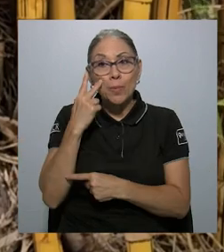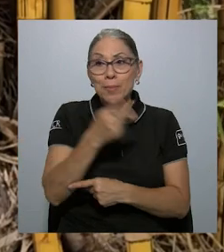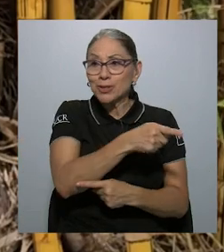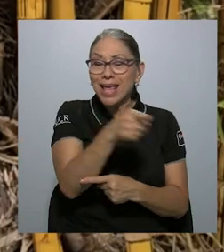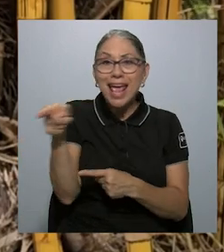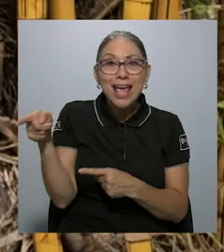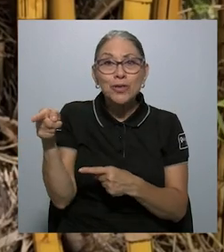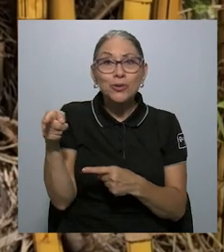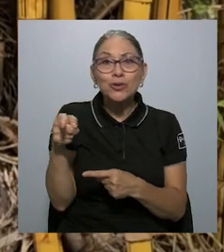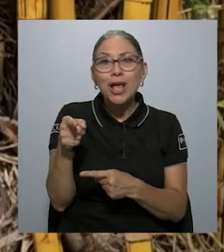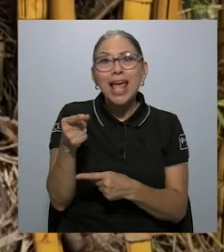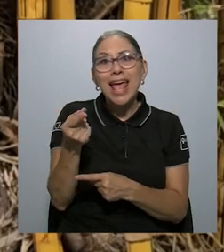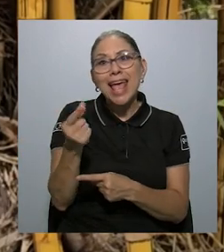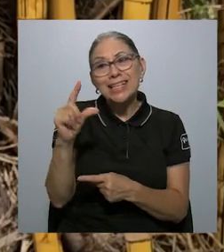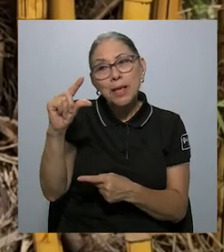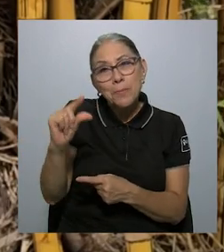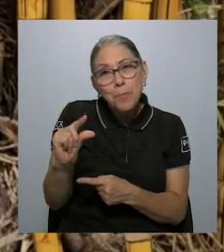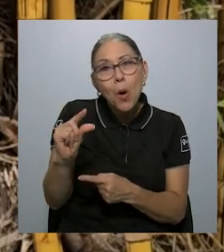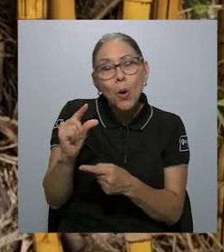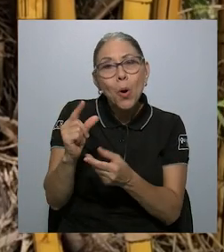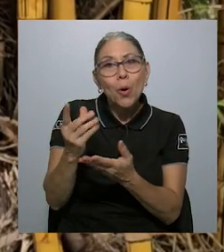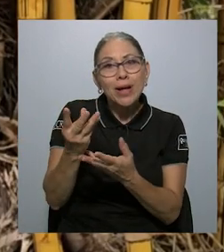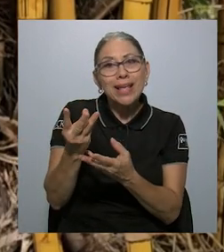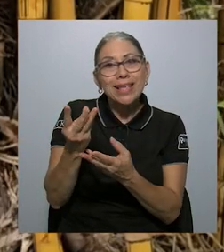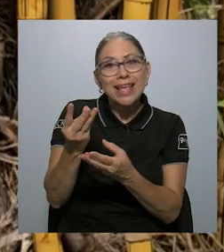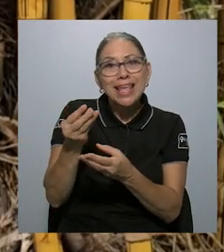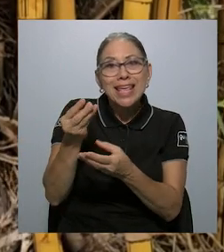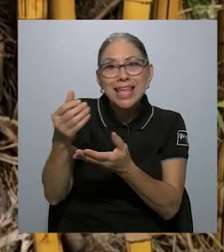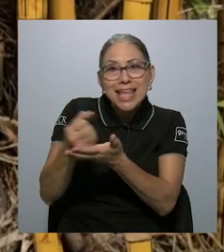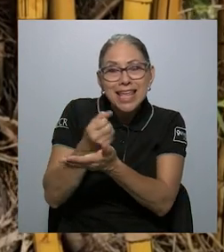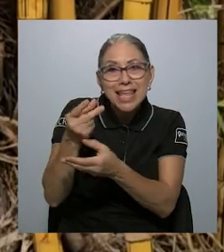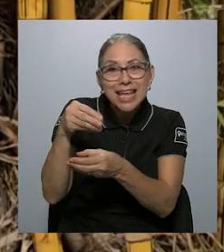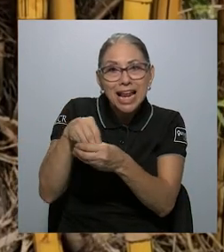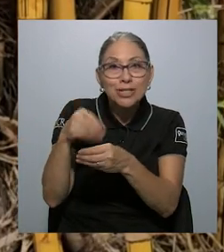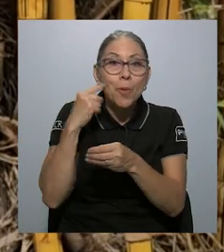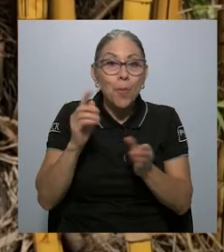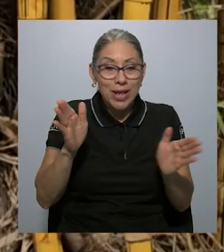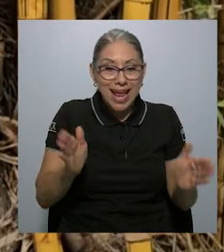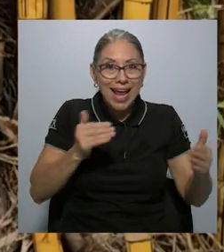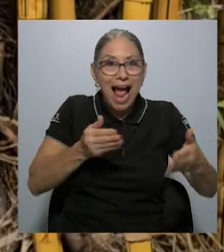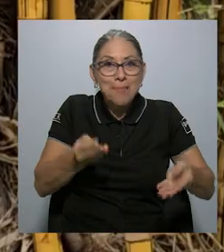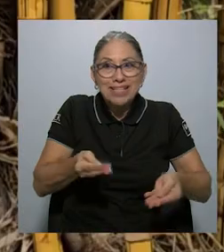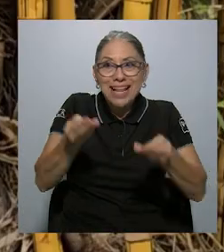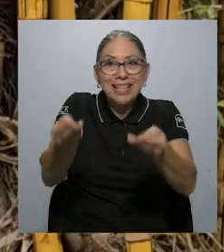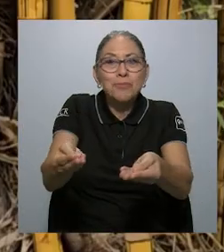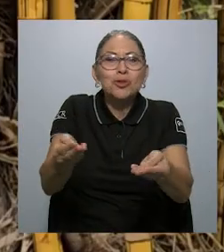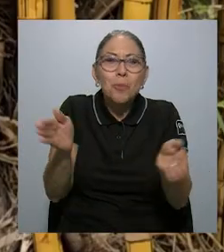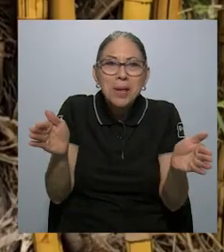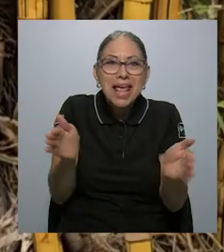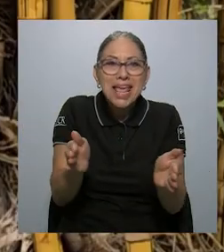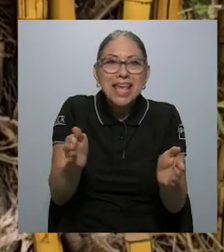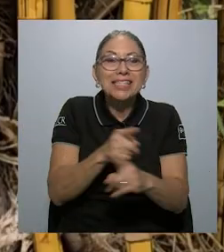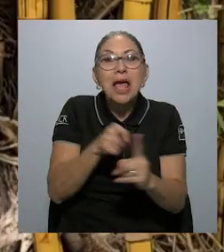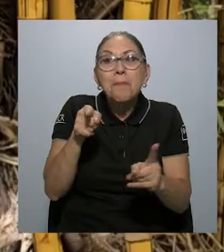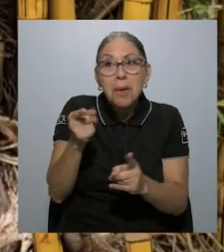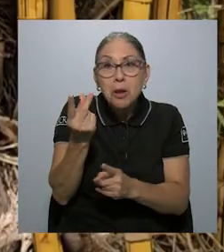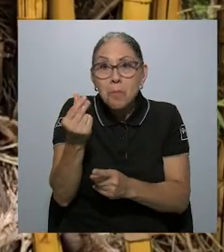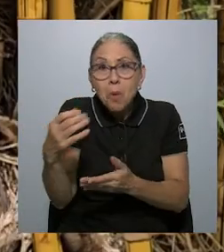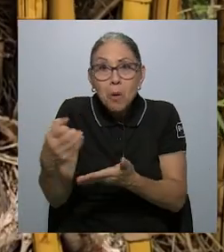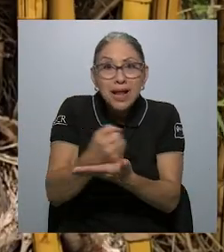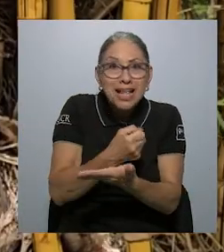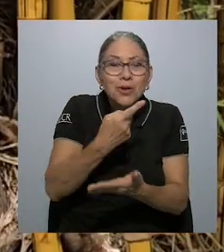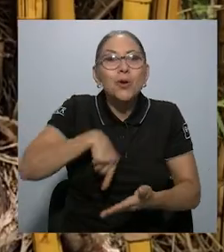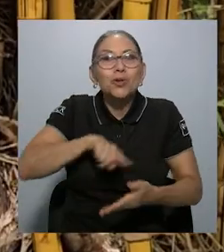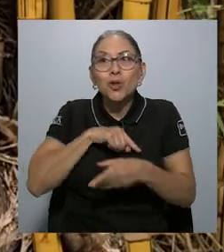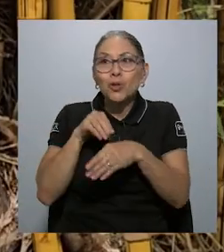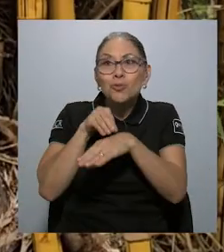generar, ¿verdad?, ese poco ingreso, porque las camas son pequeñas, ¿verdad?, pero que ese ingreso nosotros les estamos asesorando como para